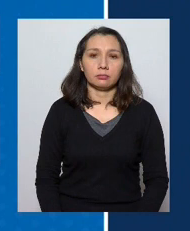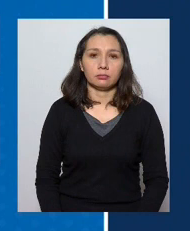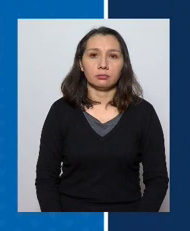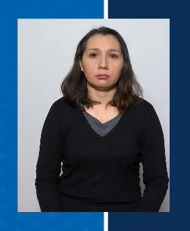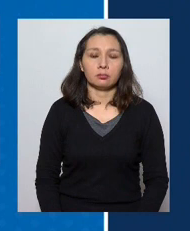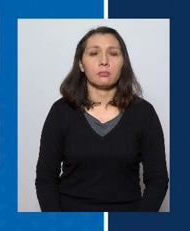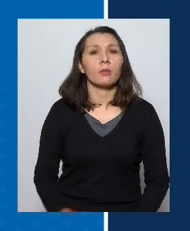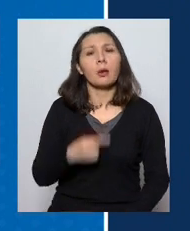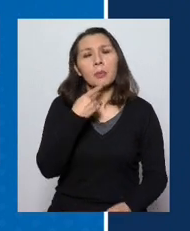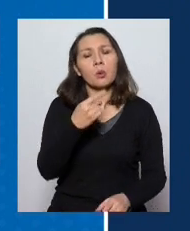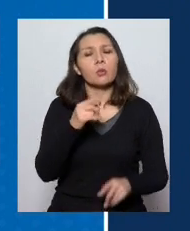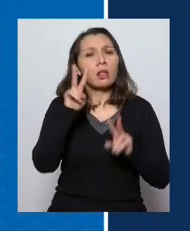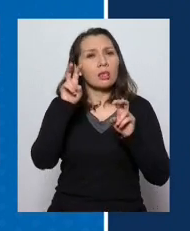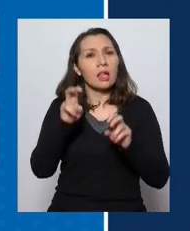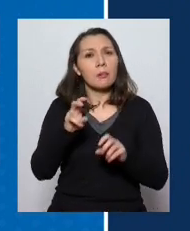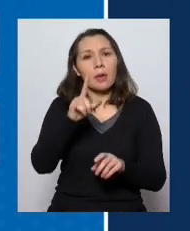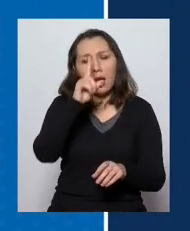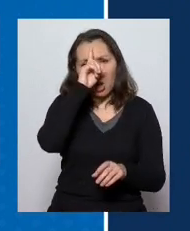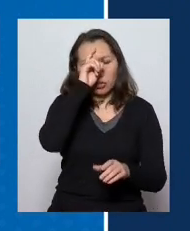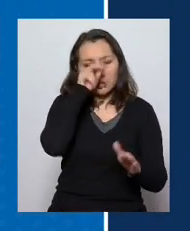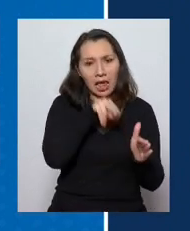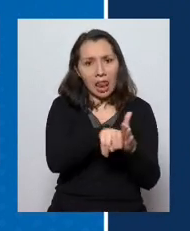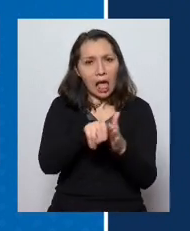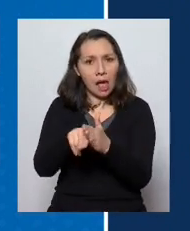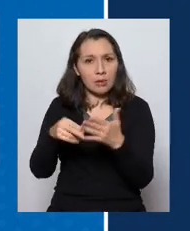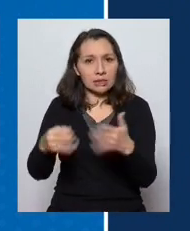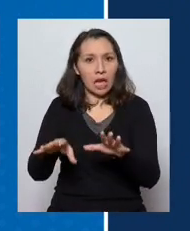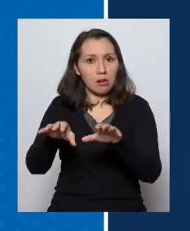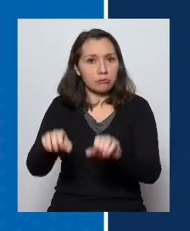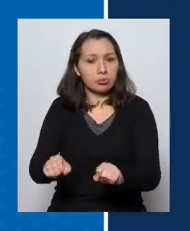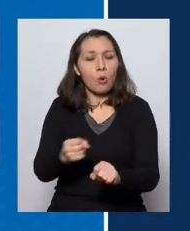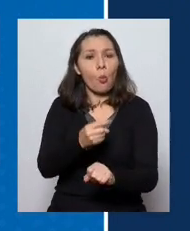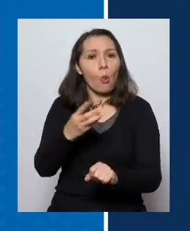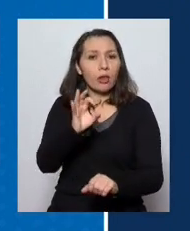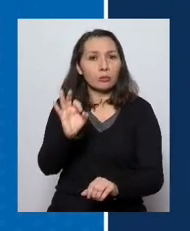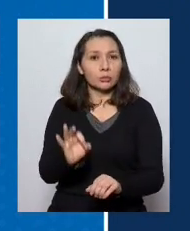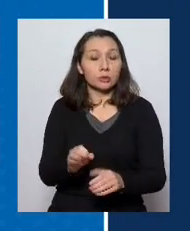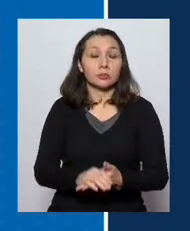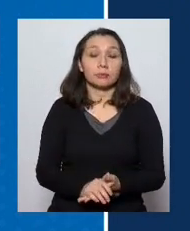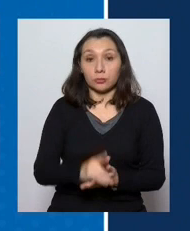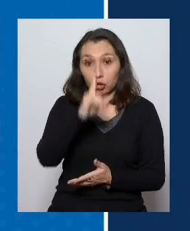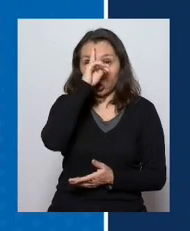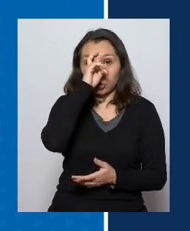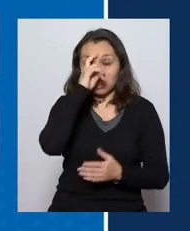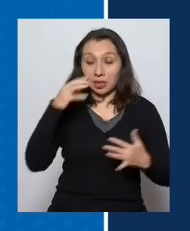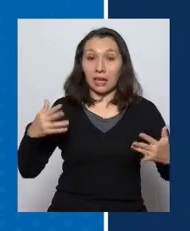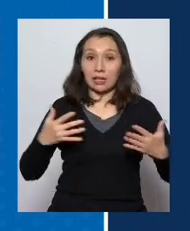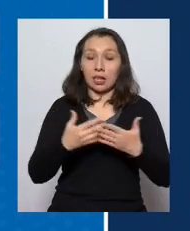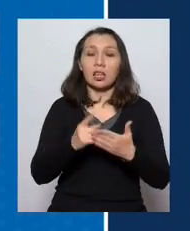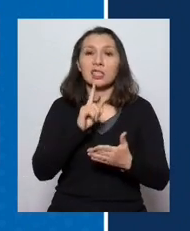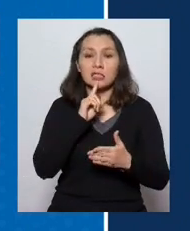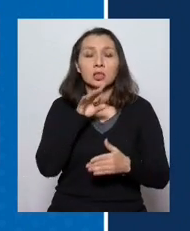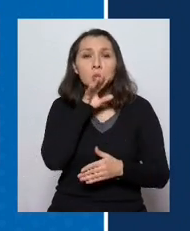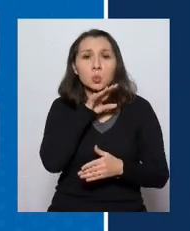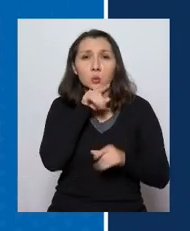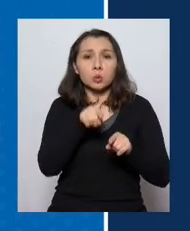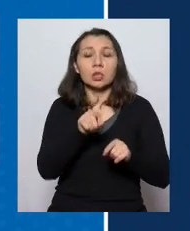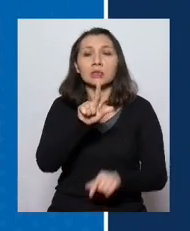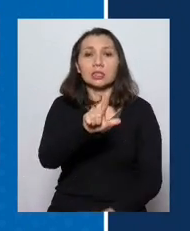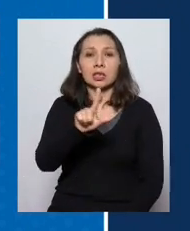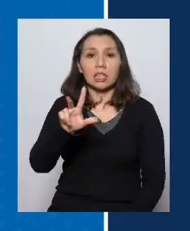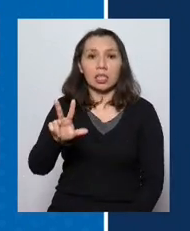¿Y sobre las camas críticas, la ocupación en la red hospitalaria? La red hospitalaria está con una ocupación de un